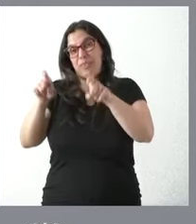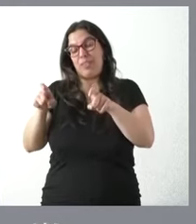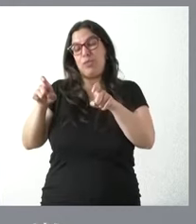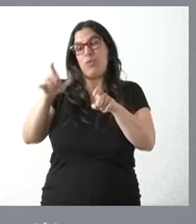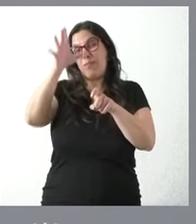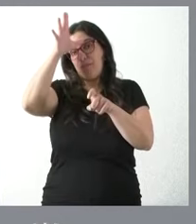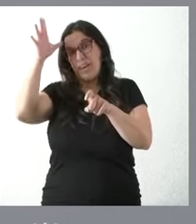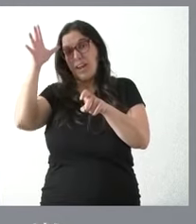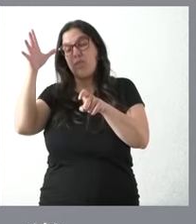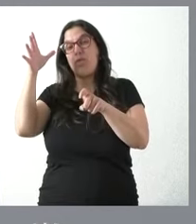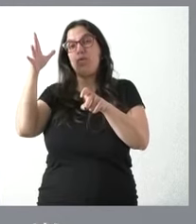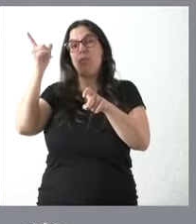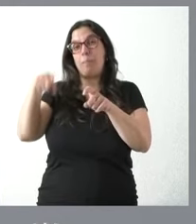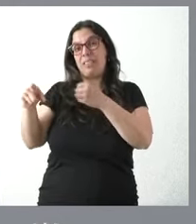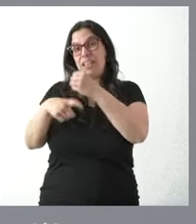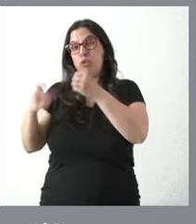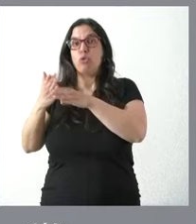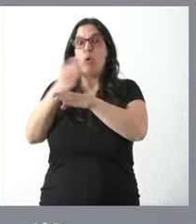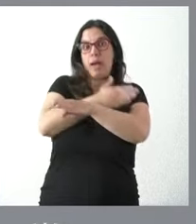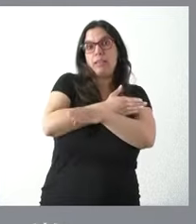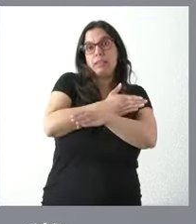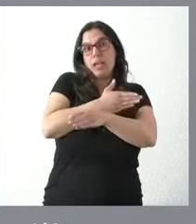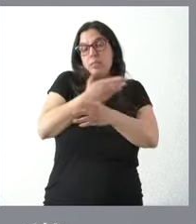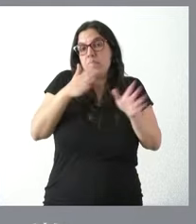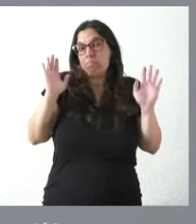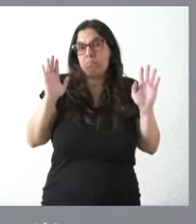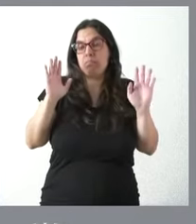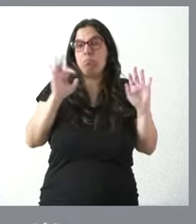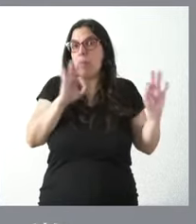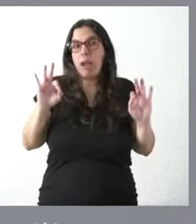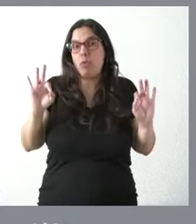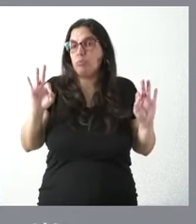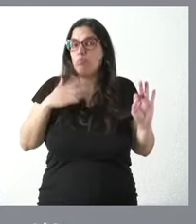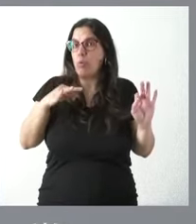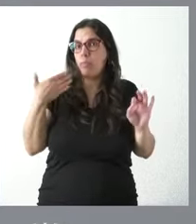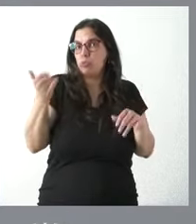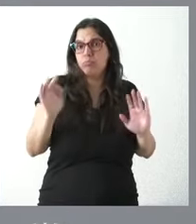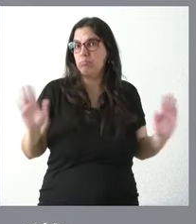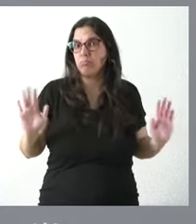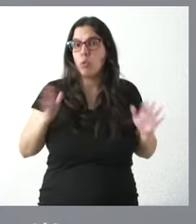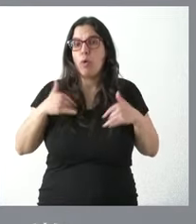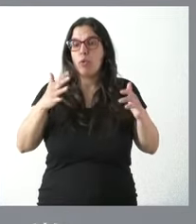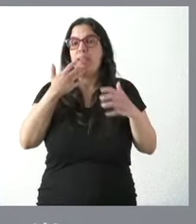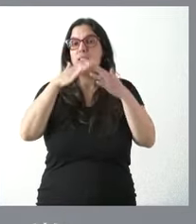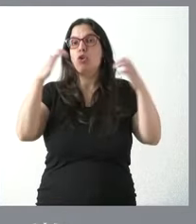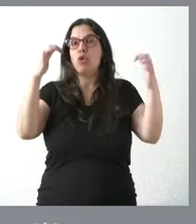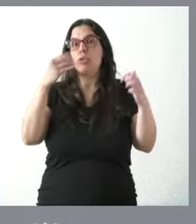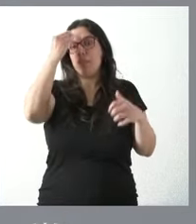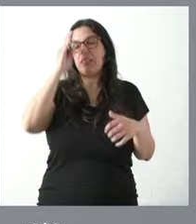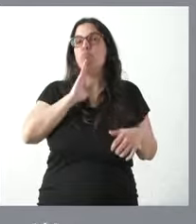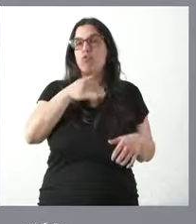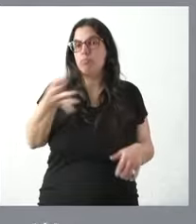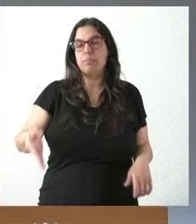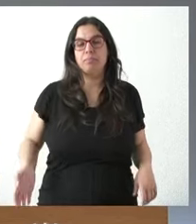en el mes de agosto de celebración de Consejo de Gobierno estamos preparados para que así sea si las cortes establecen más oportuno esa fecha